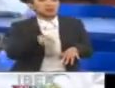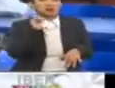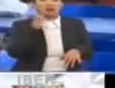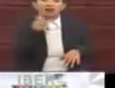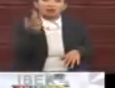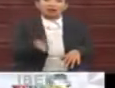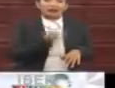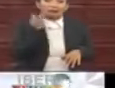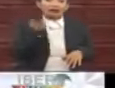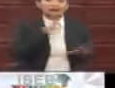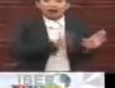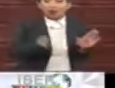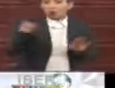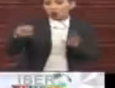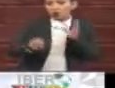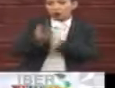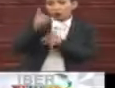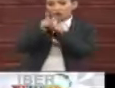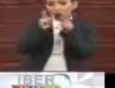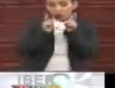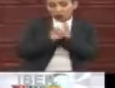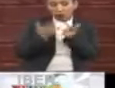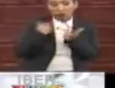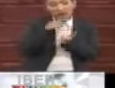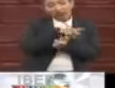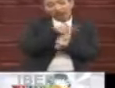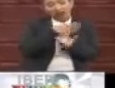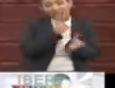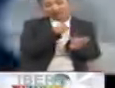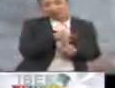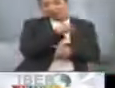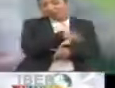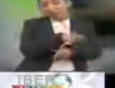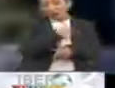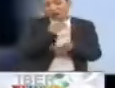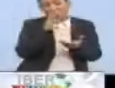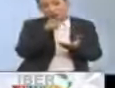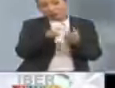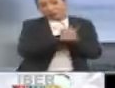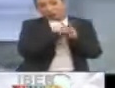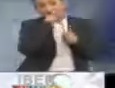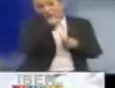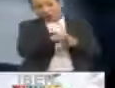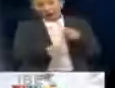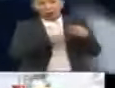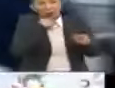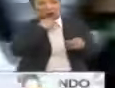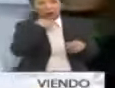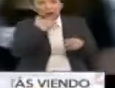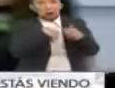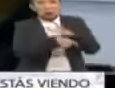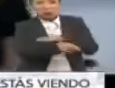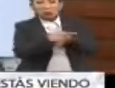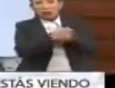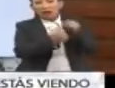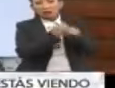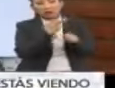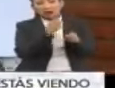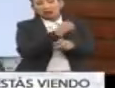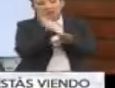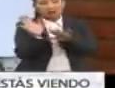que por supuesto ve al PT como un partido muy desgastado, porque ha estado en el ojo del huracán de la corrupción en los últimos años. Entonces